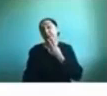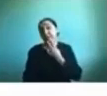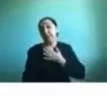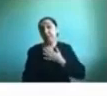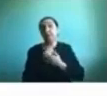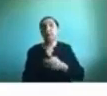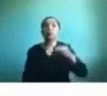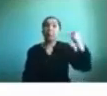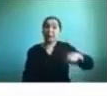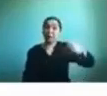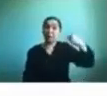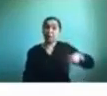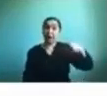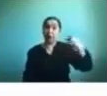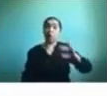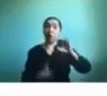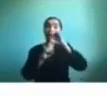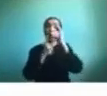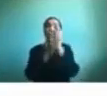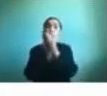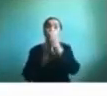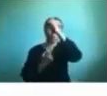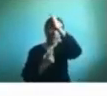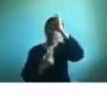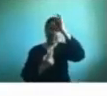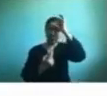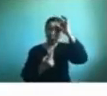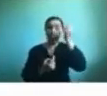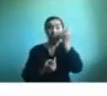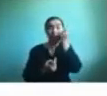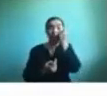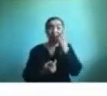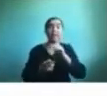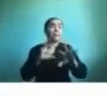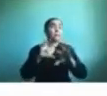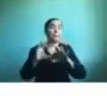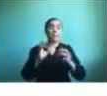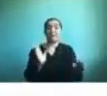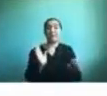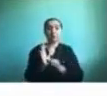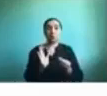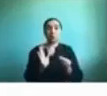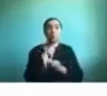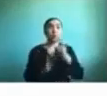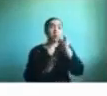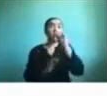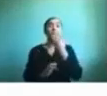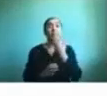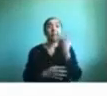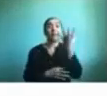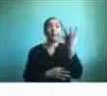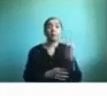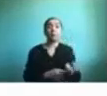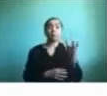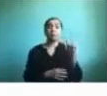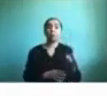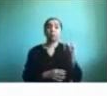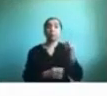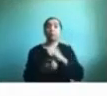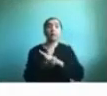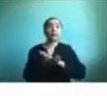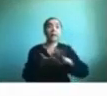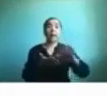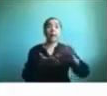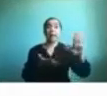mapuche entonces la idea es que haya mucho material ahí y esto también lo pueden descargar gratuitamente desde la página web de CDT